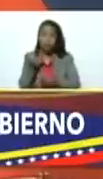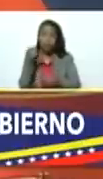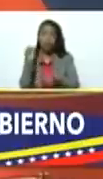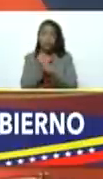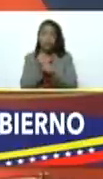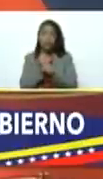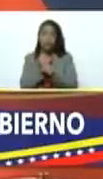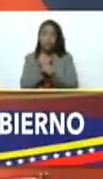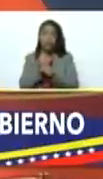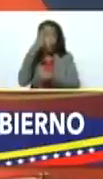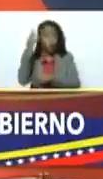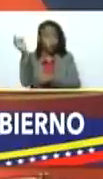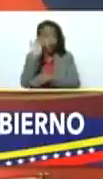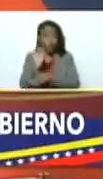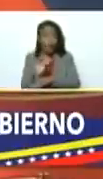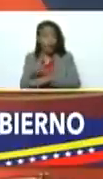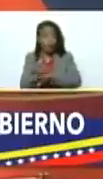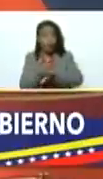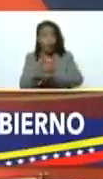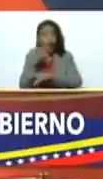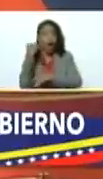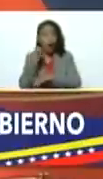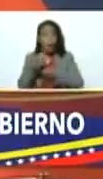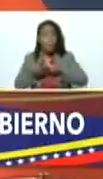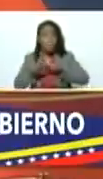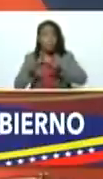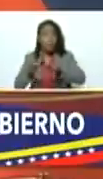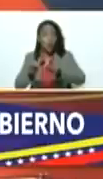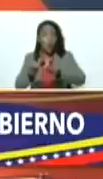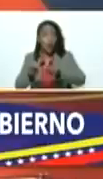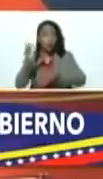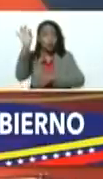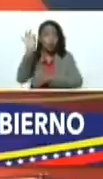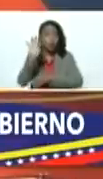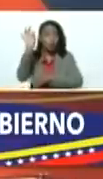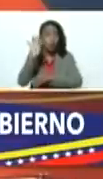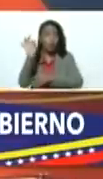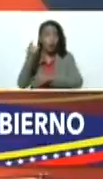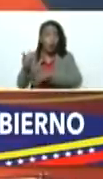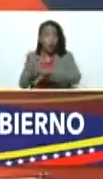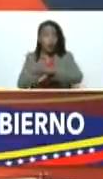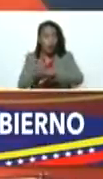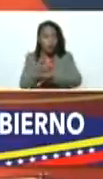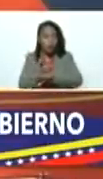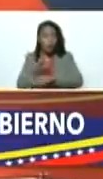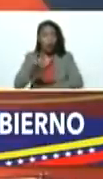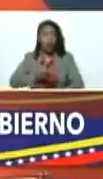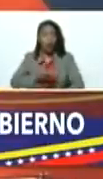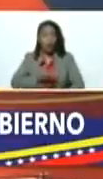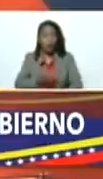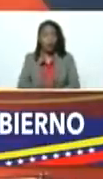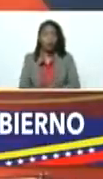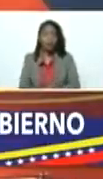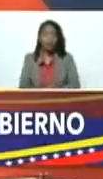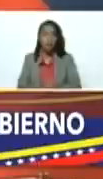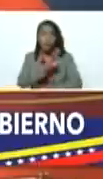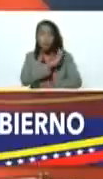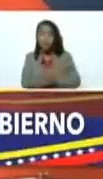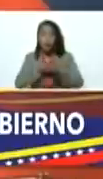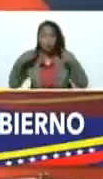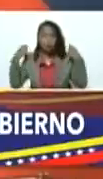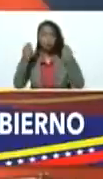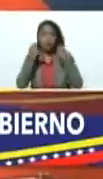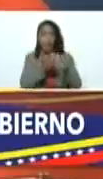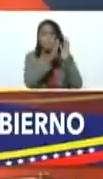el Consejo Federal de Gobierno también tiene la distribución, el porcentaje para las gobernaciones, para las alcaldías, para el poder popular